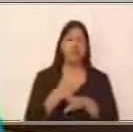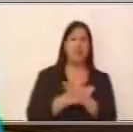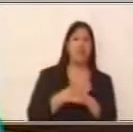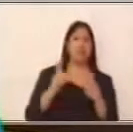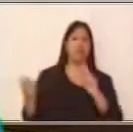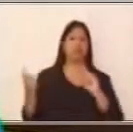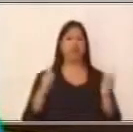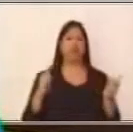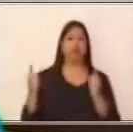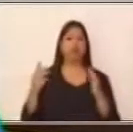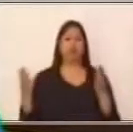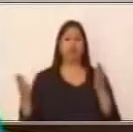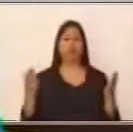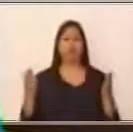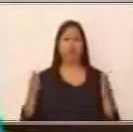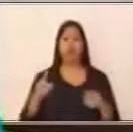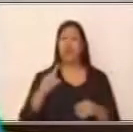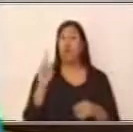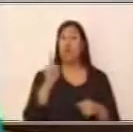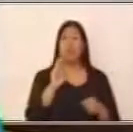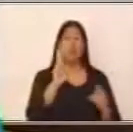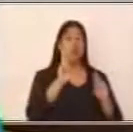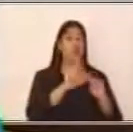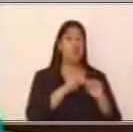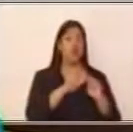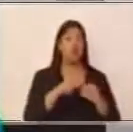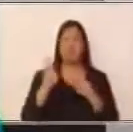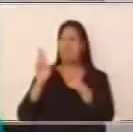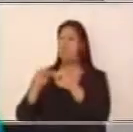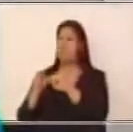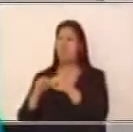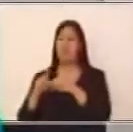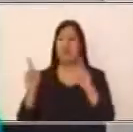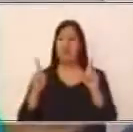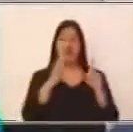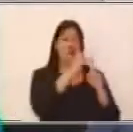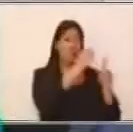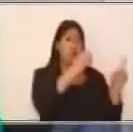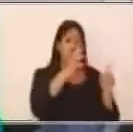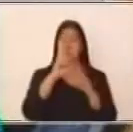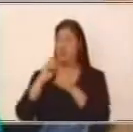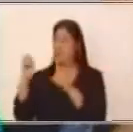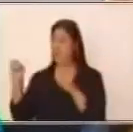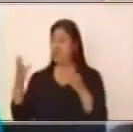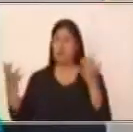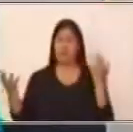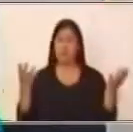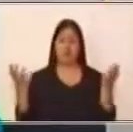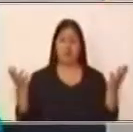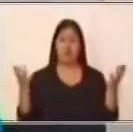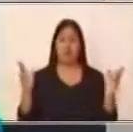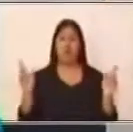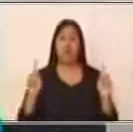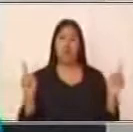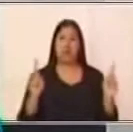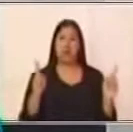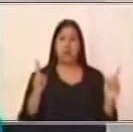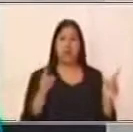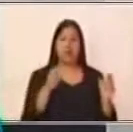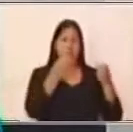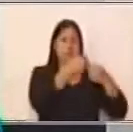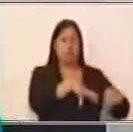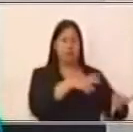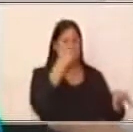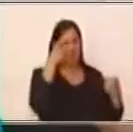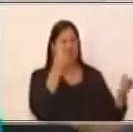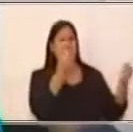coordinadas no depende una de la otra, no importa si no hay un nexo, las oraciones no pierden sentido. En el caso de las subordinadas